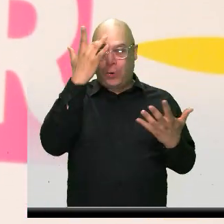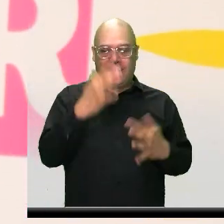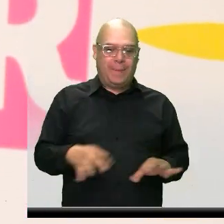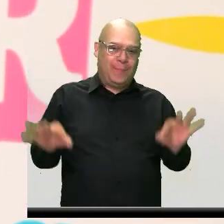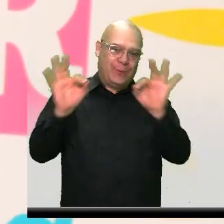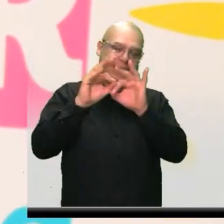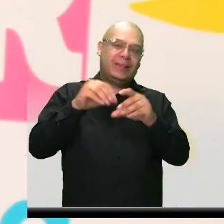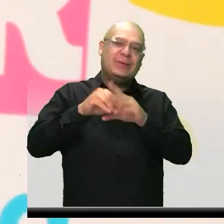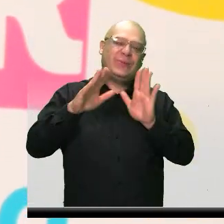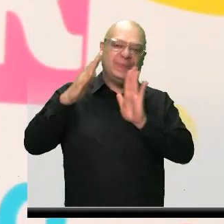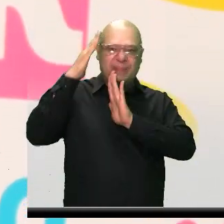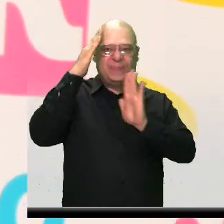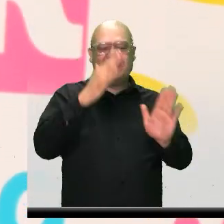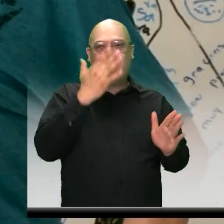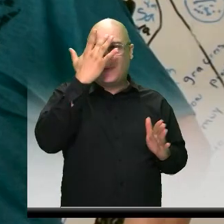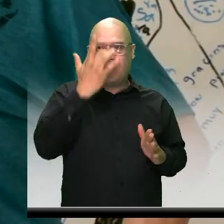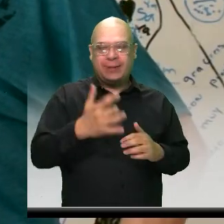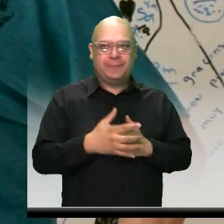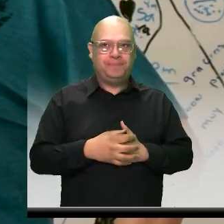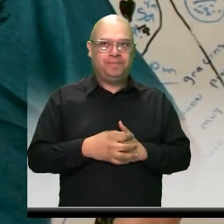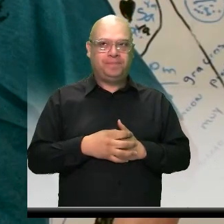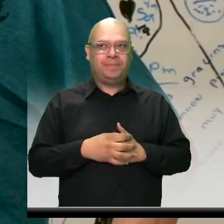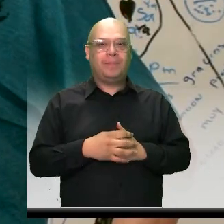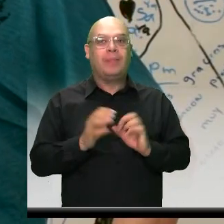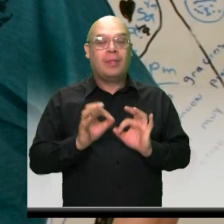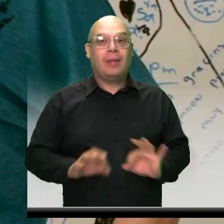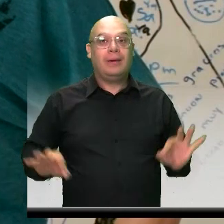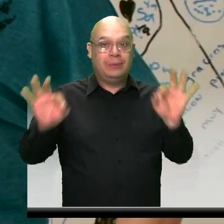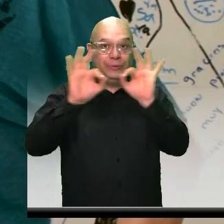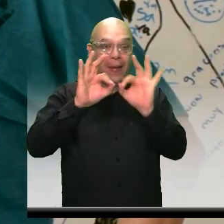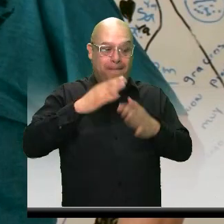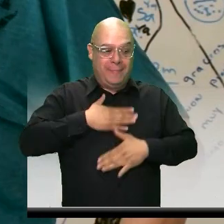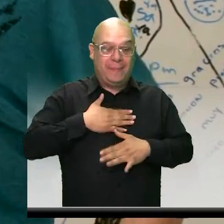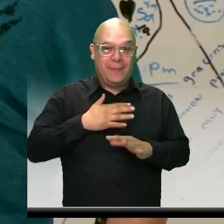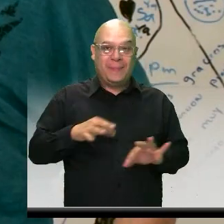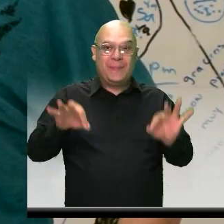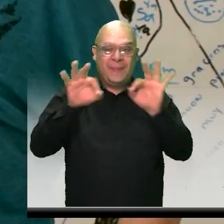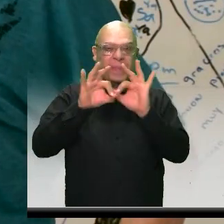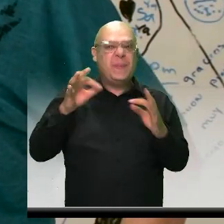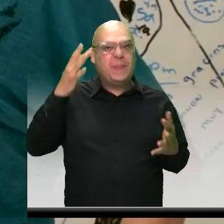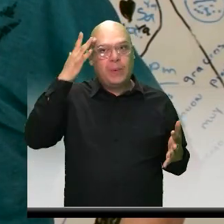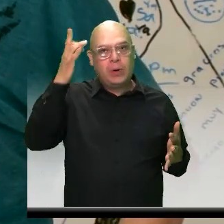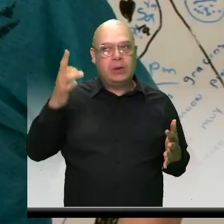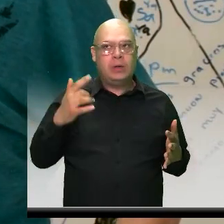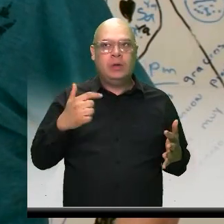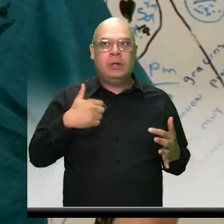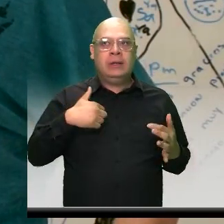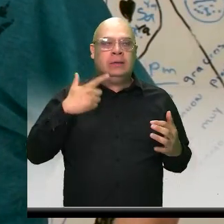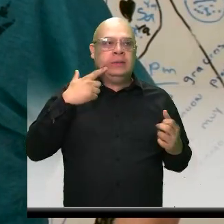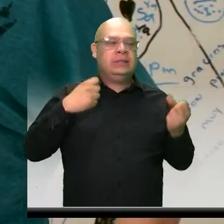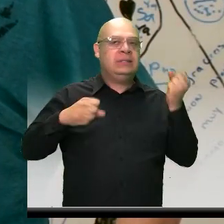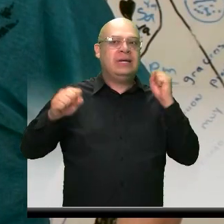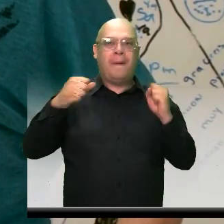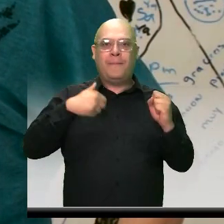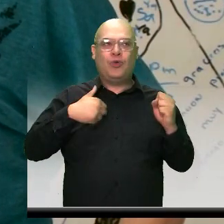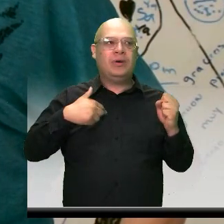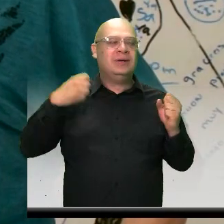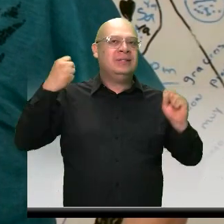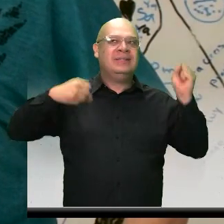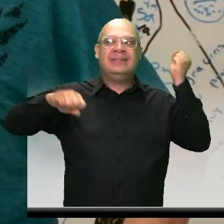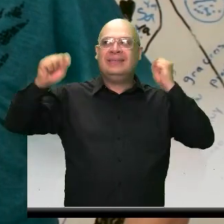atención. Esta atención ha sido importante para mí, porque en un momento desesperante de mi vida yo necesitaba un